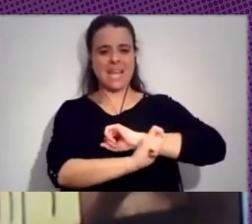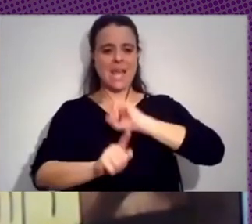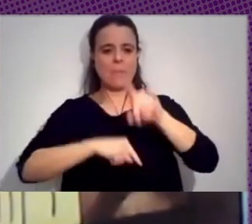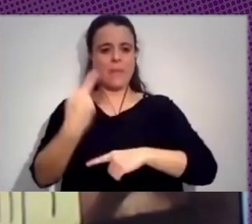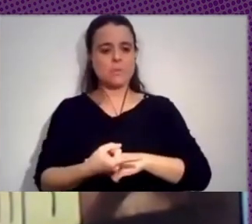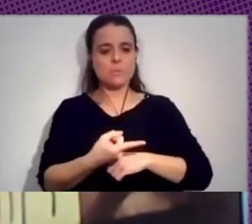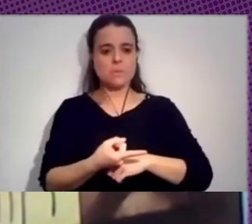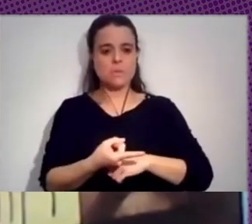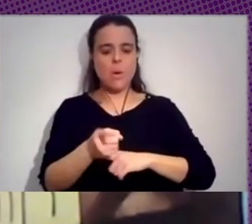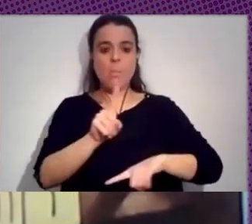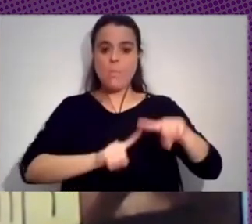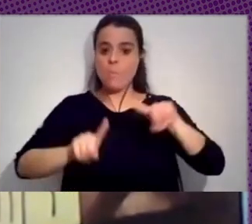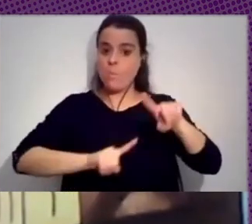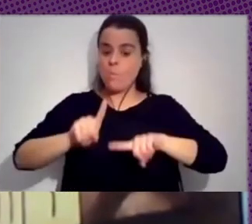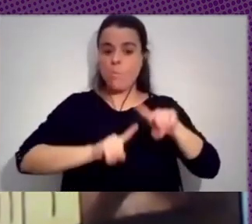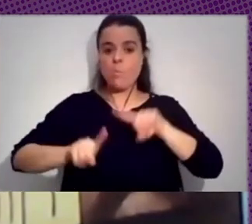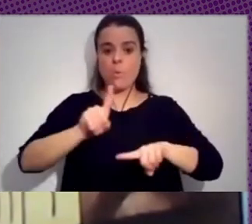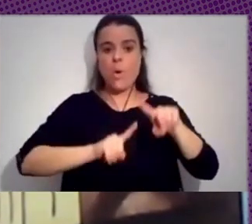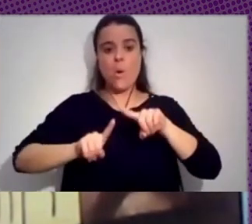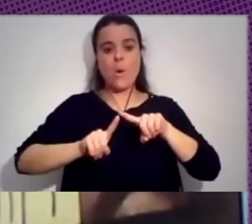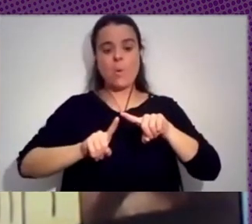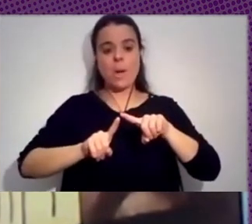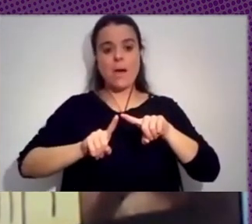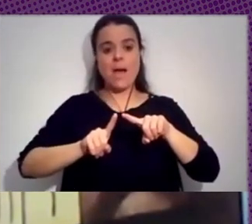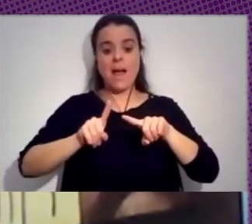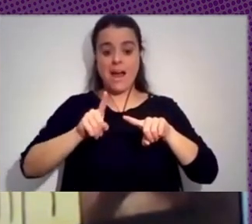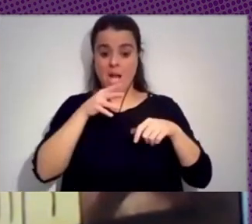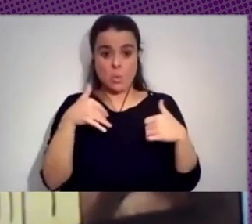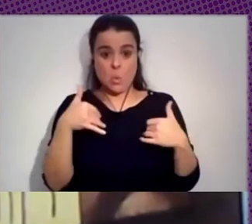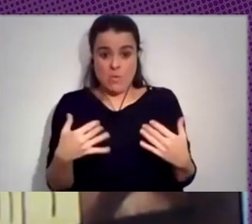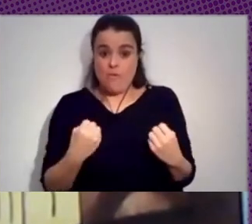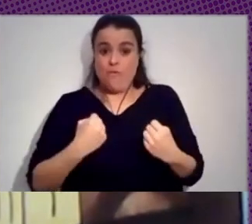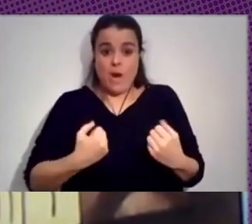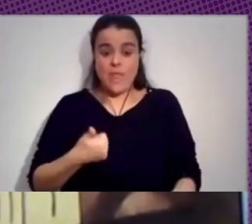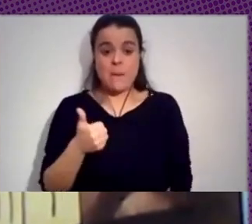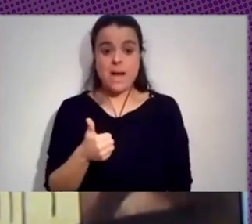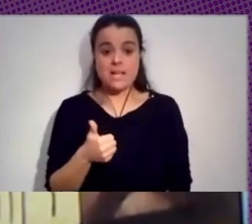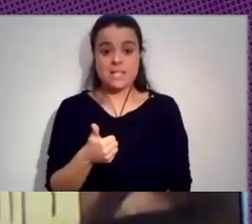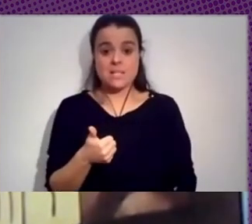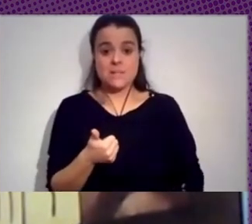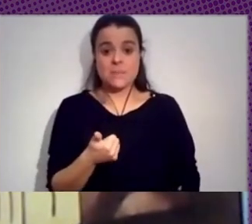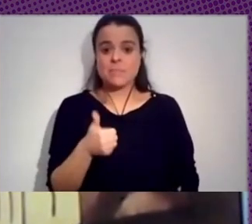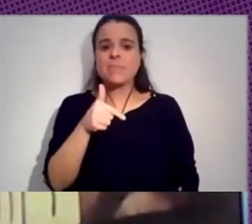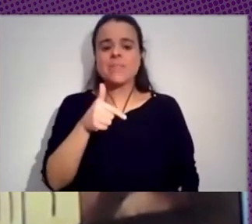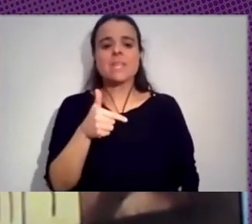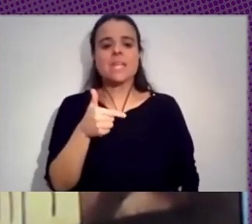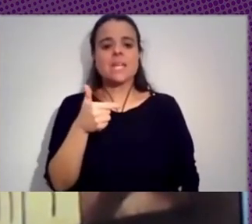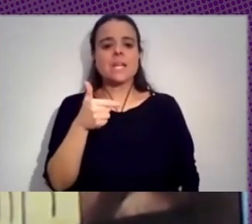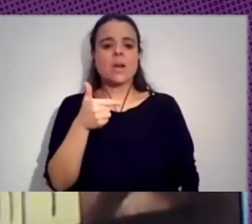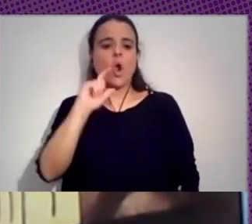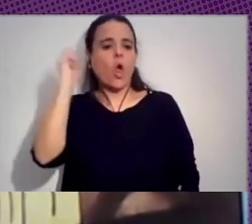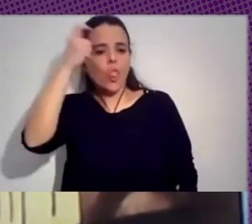problemática que hoy emerge con más fuerza. Yo decía recién que estos son fenómenos que no son nuevos, la desinformación,